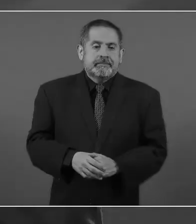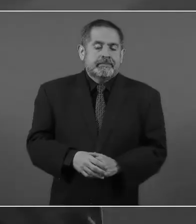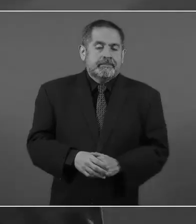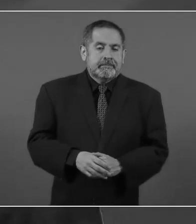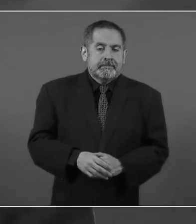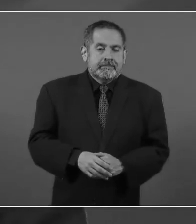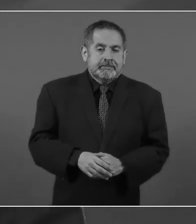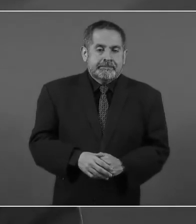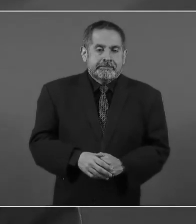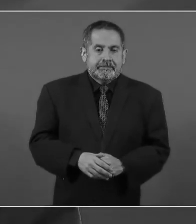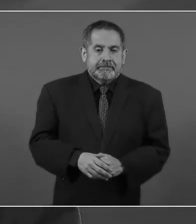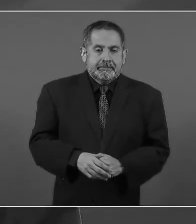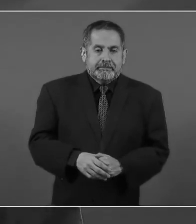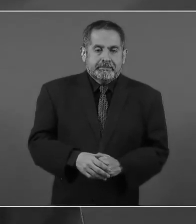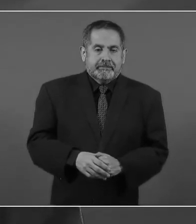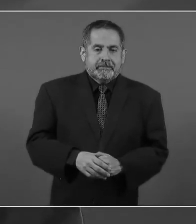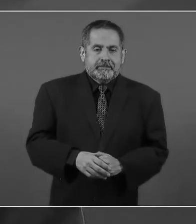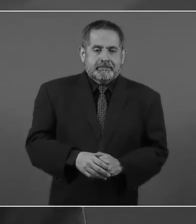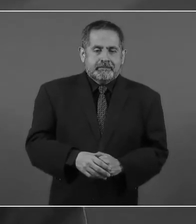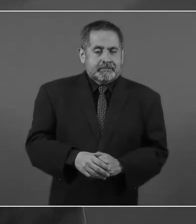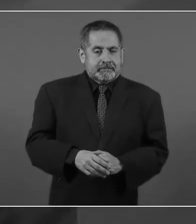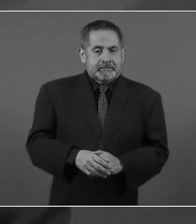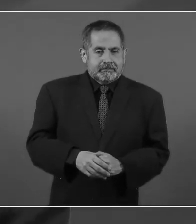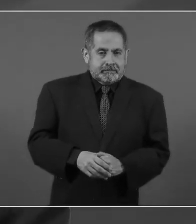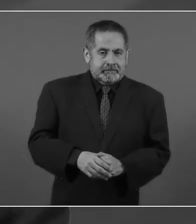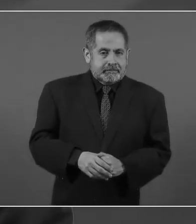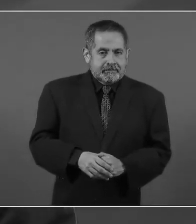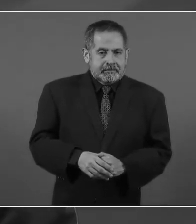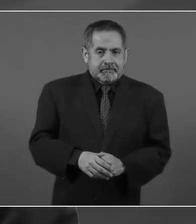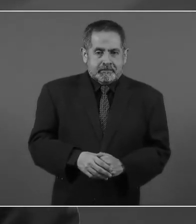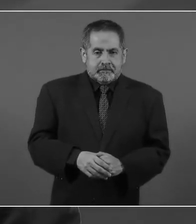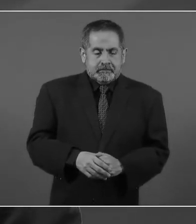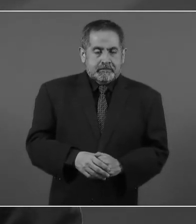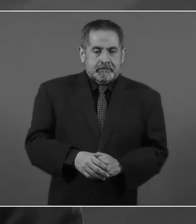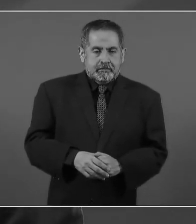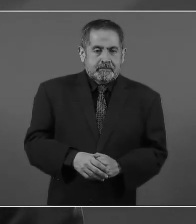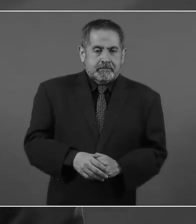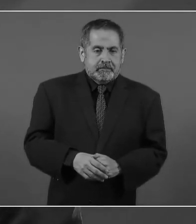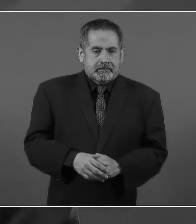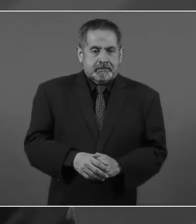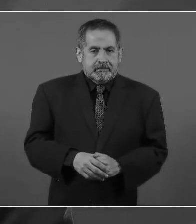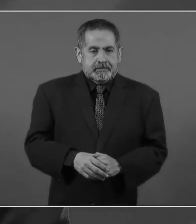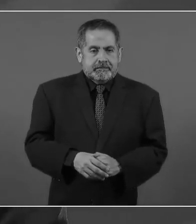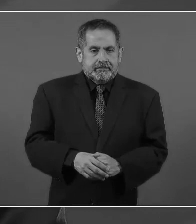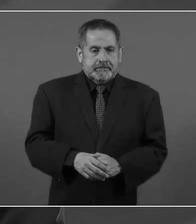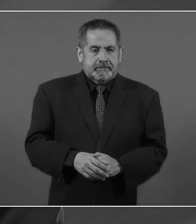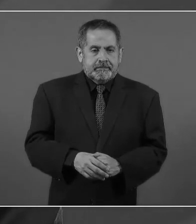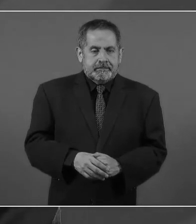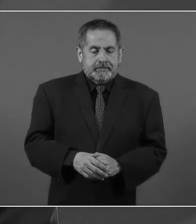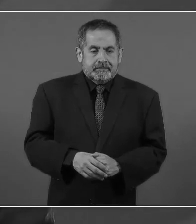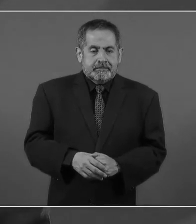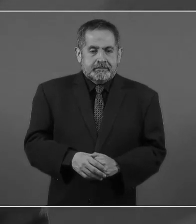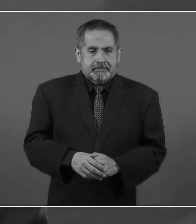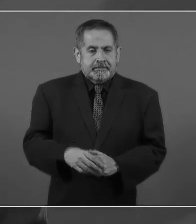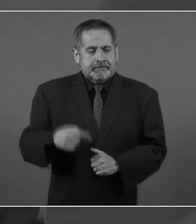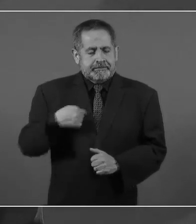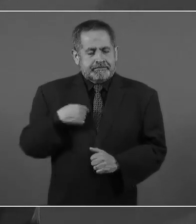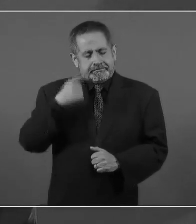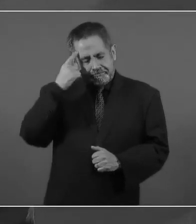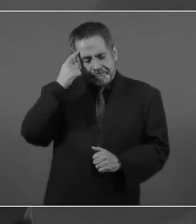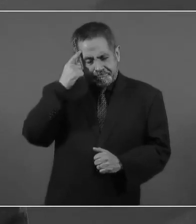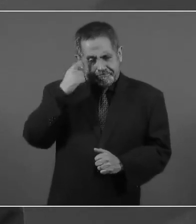Y a mí me da gusto,